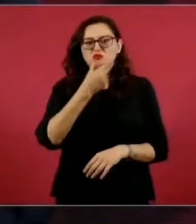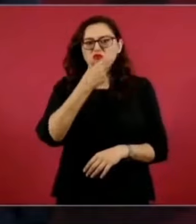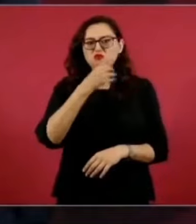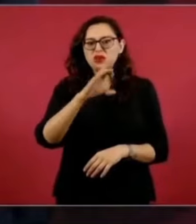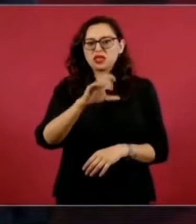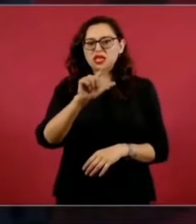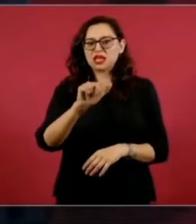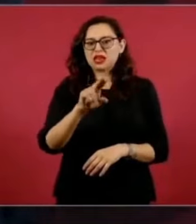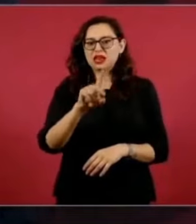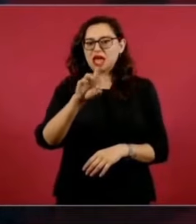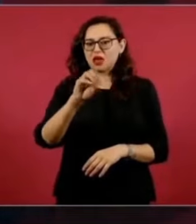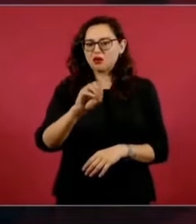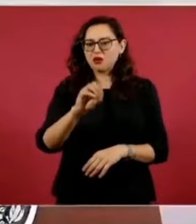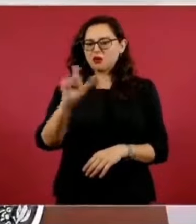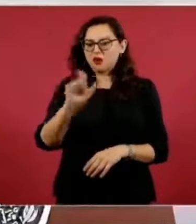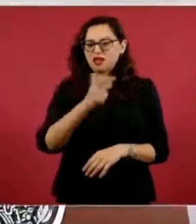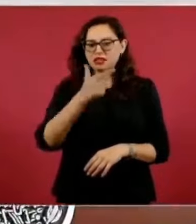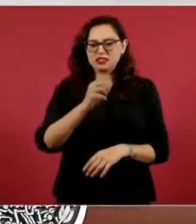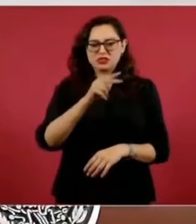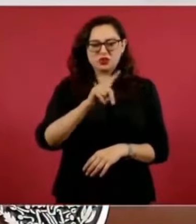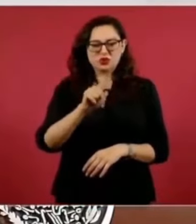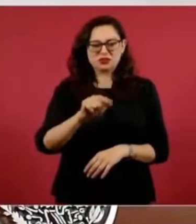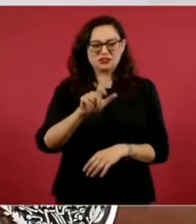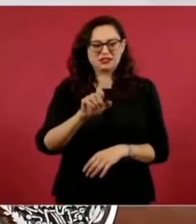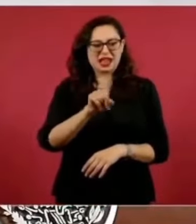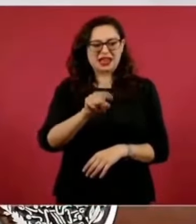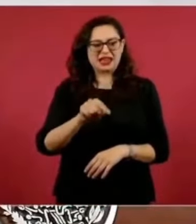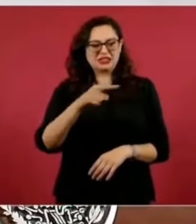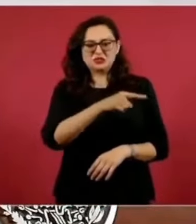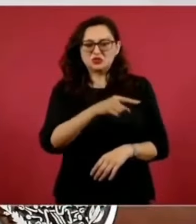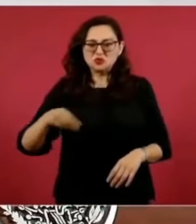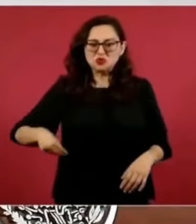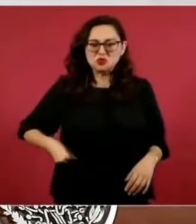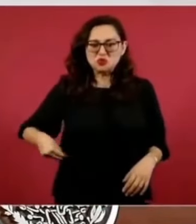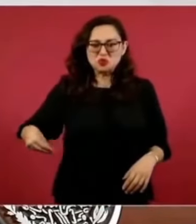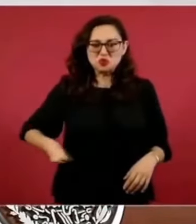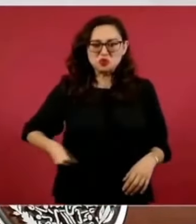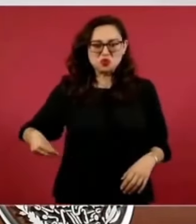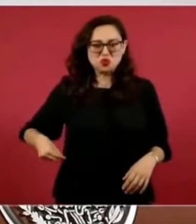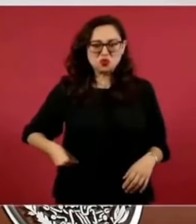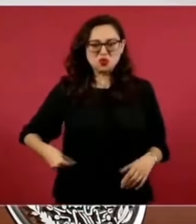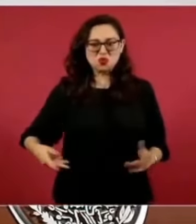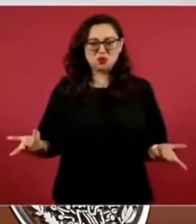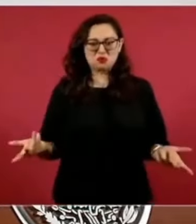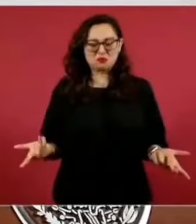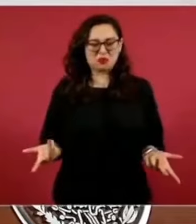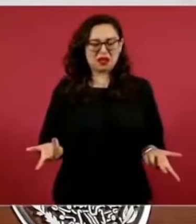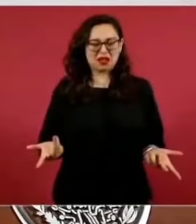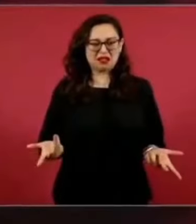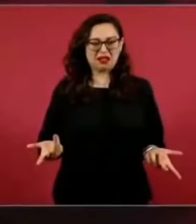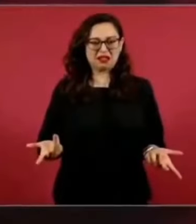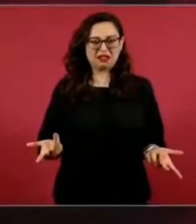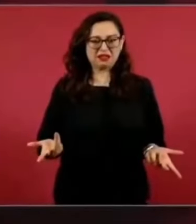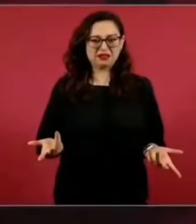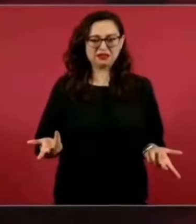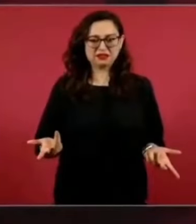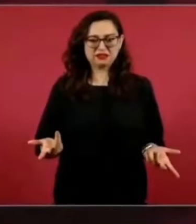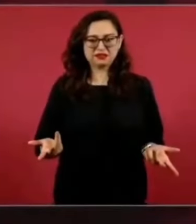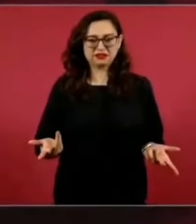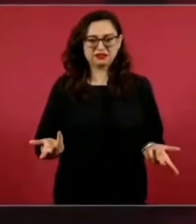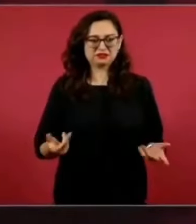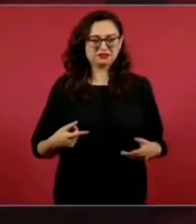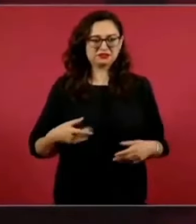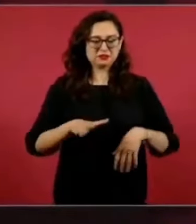sí, que burlándose de que iba a ir ahora ya a Estados Unidos